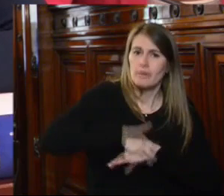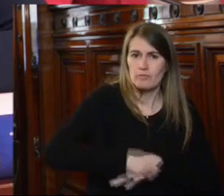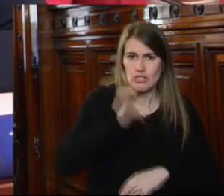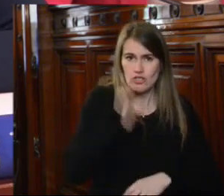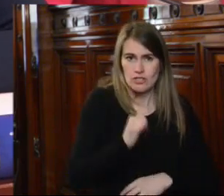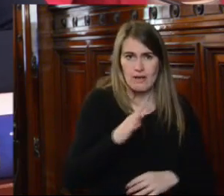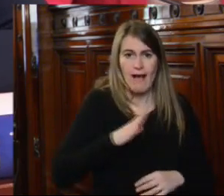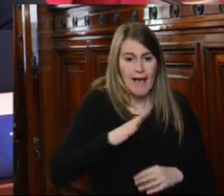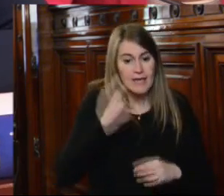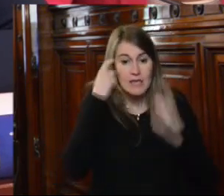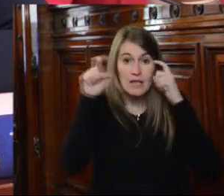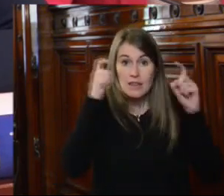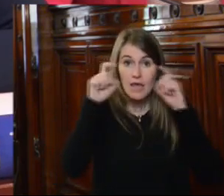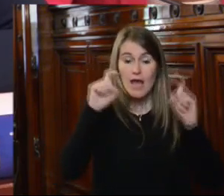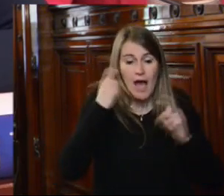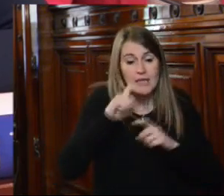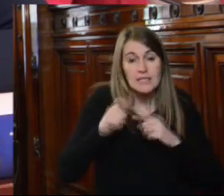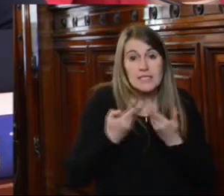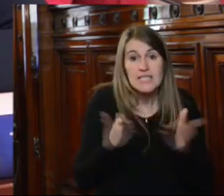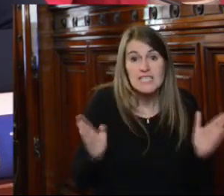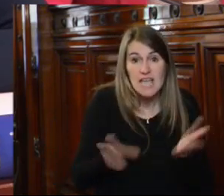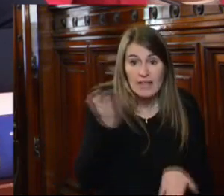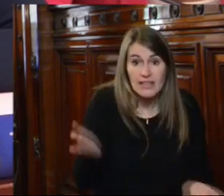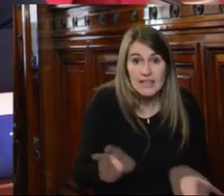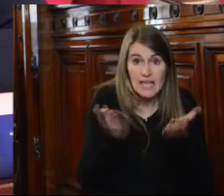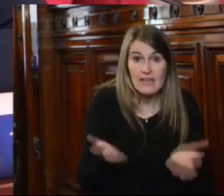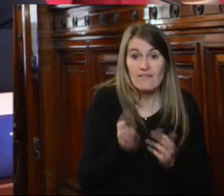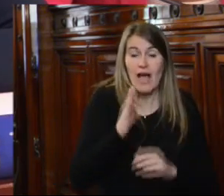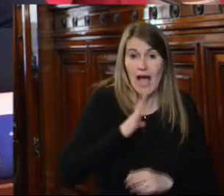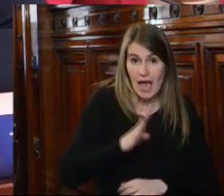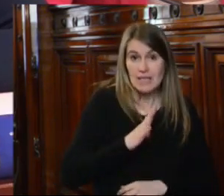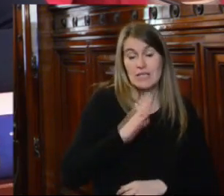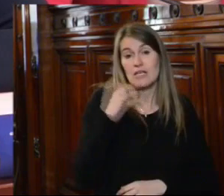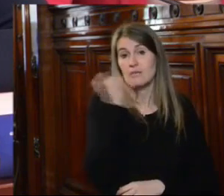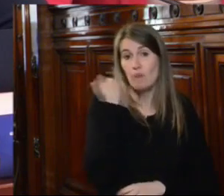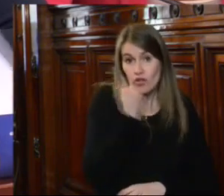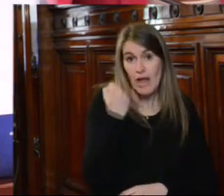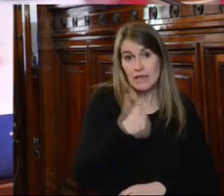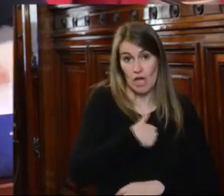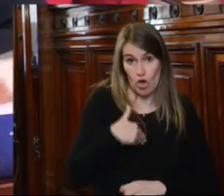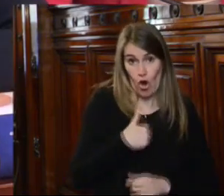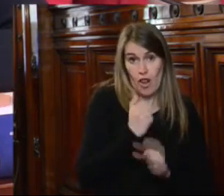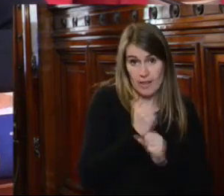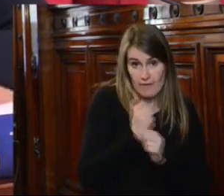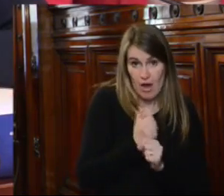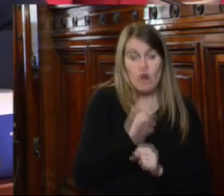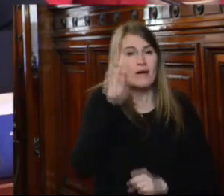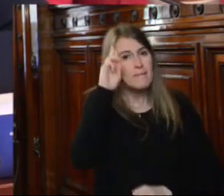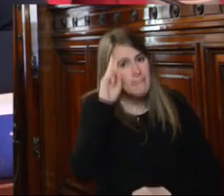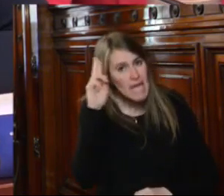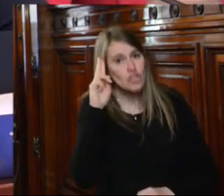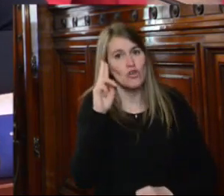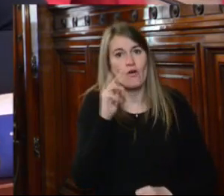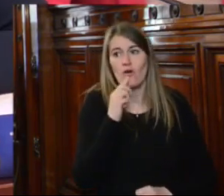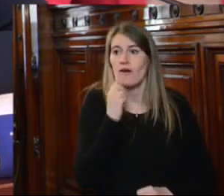de iniciativas que permitan concientizar acerca de la importancia de este rol y promover un vínculo respetuoso e informado entre